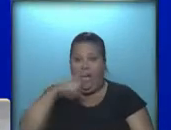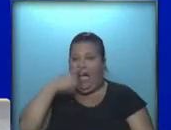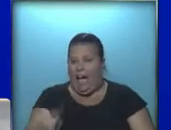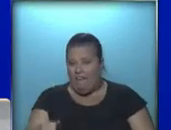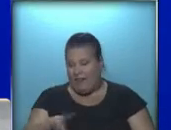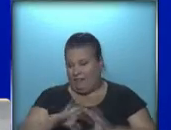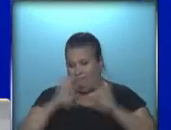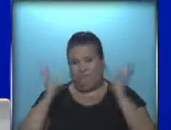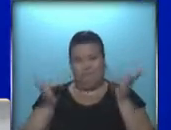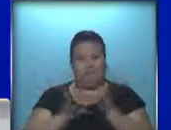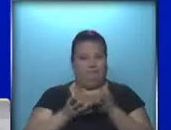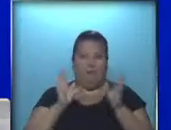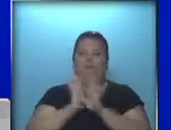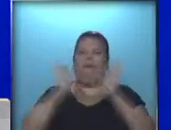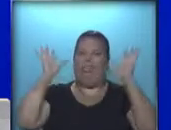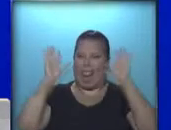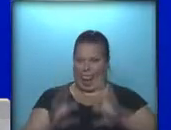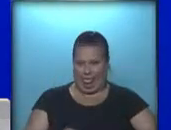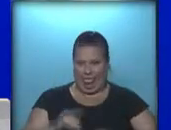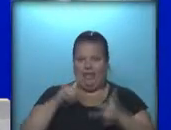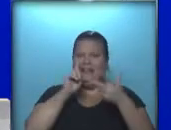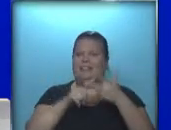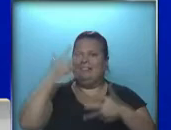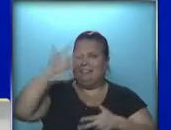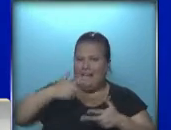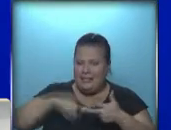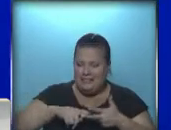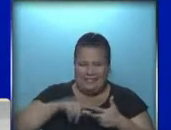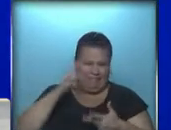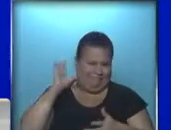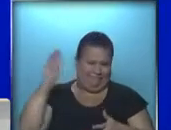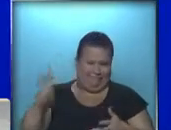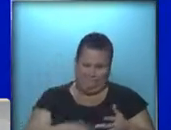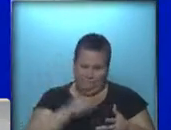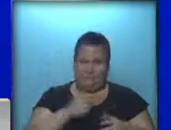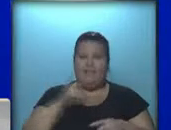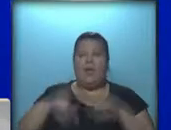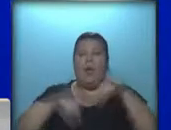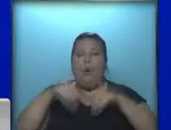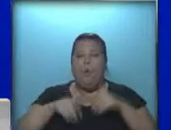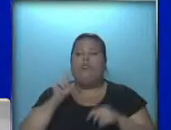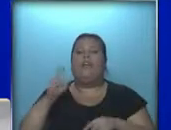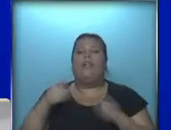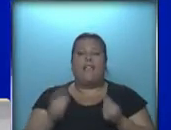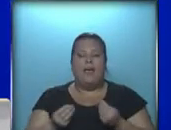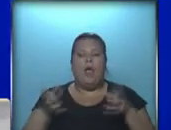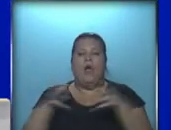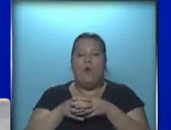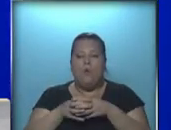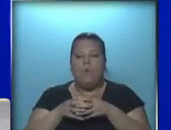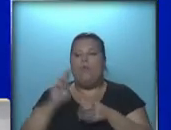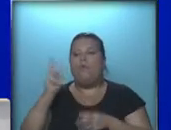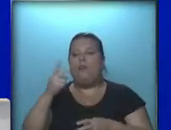siendo un globo que se desinfló, salió tercera y lejos, que una parte de sus votos pertenecen al partido del